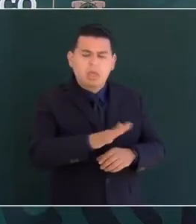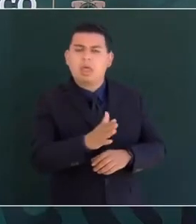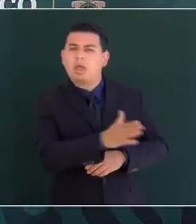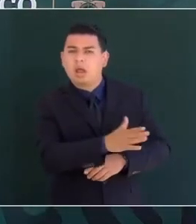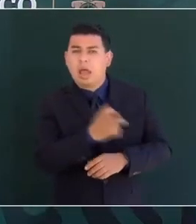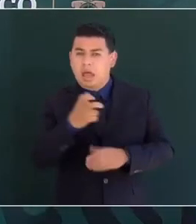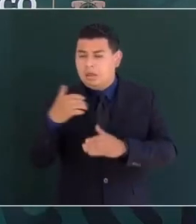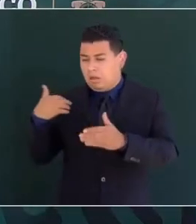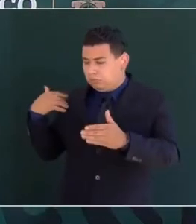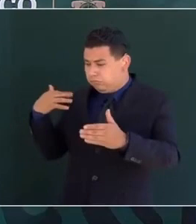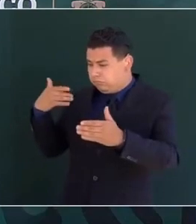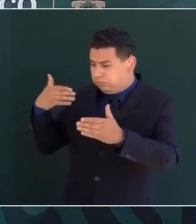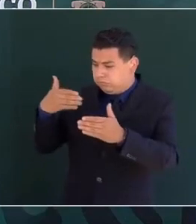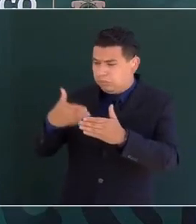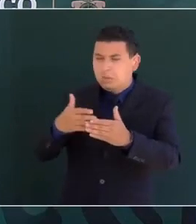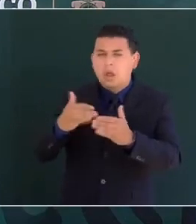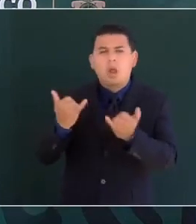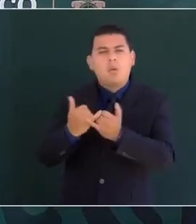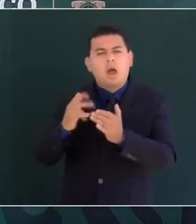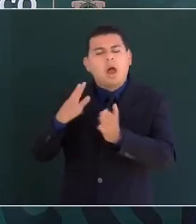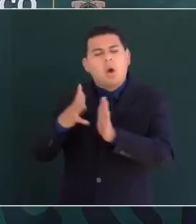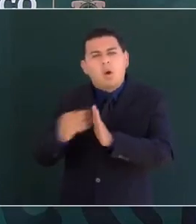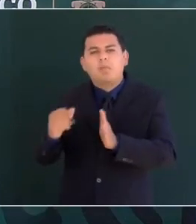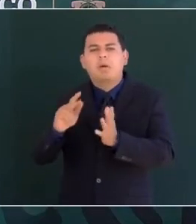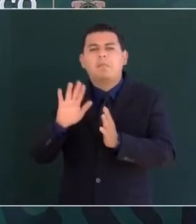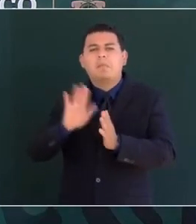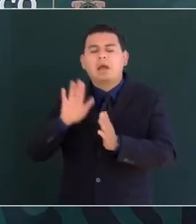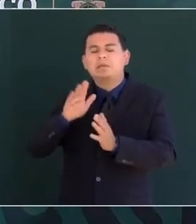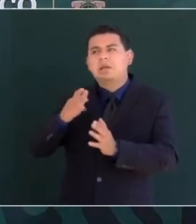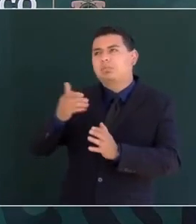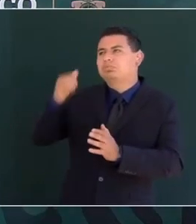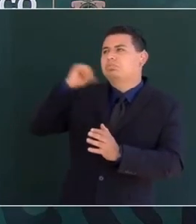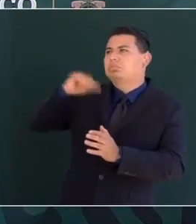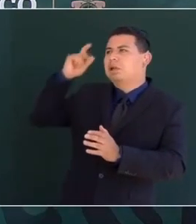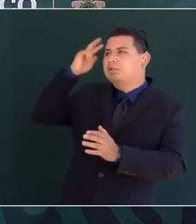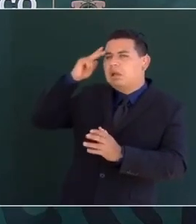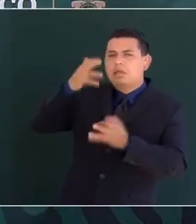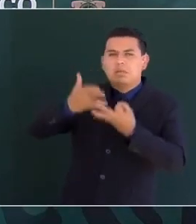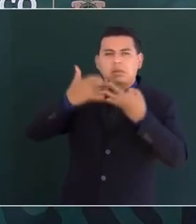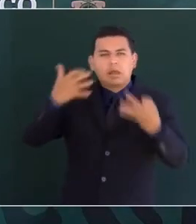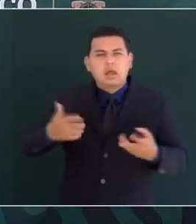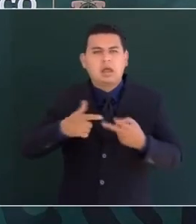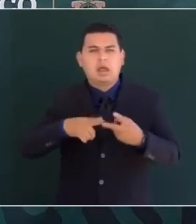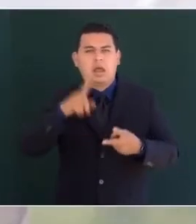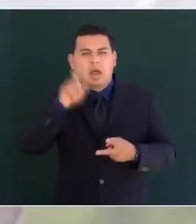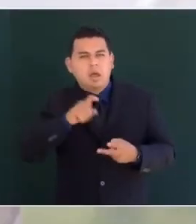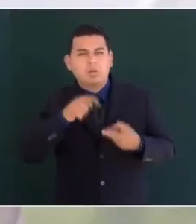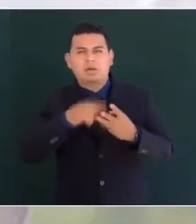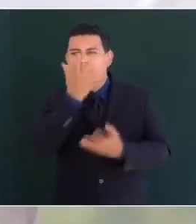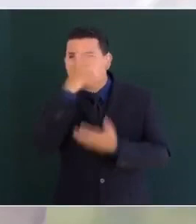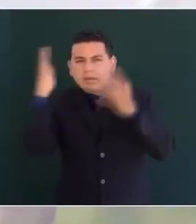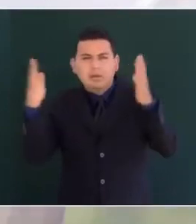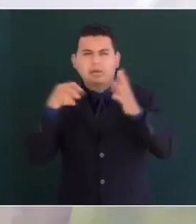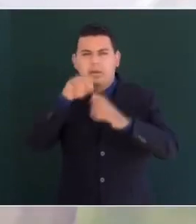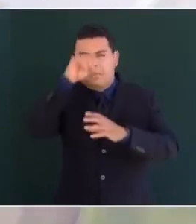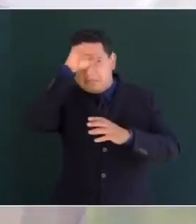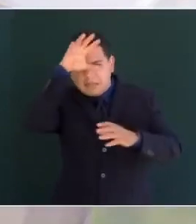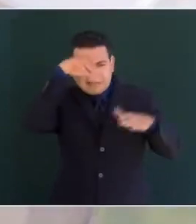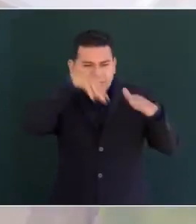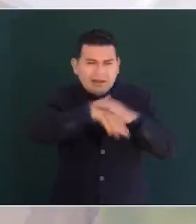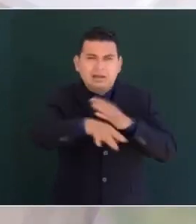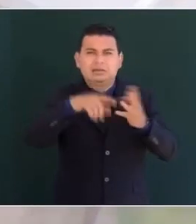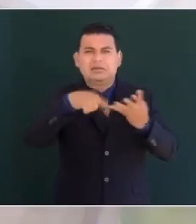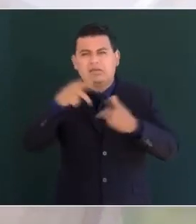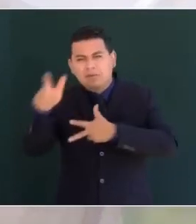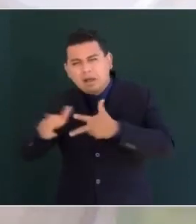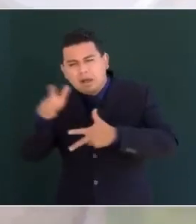ese periodo como en el porfiriato las tierras las aguas los bosques las minas los